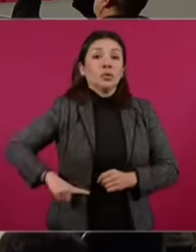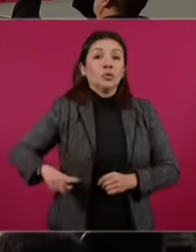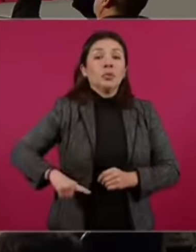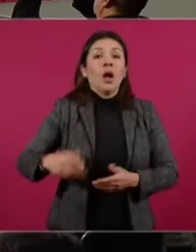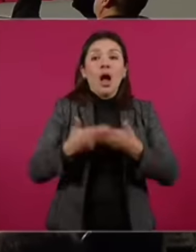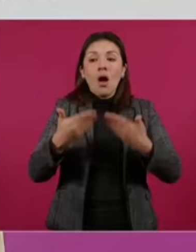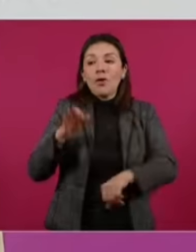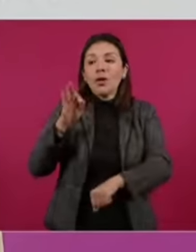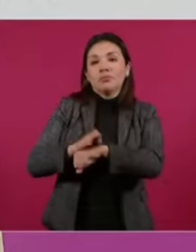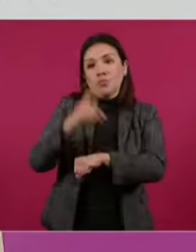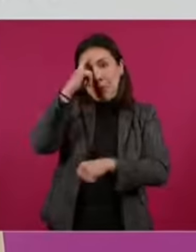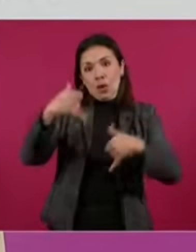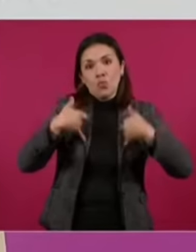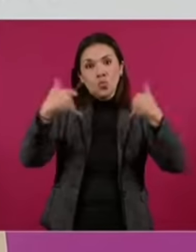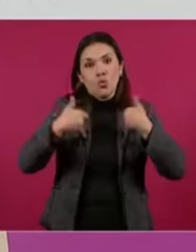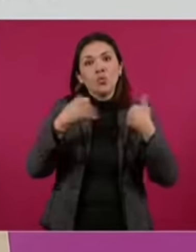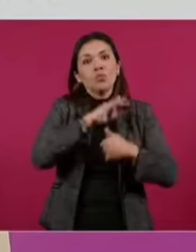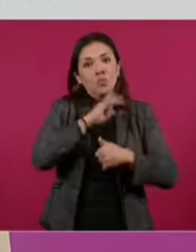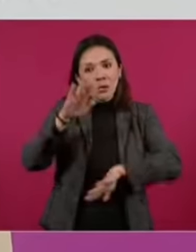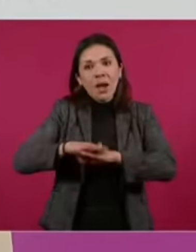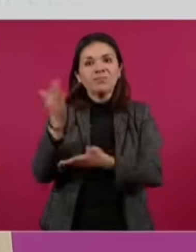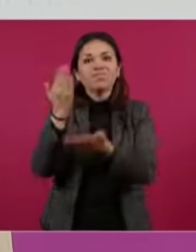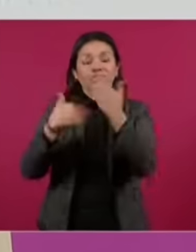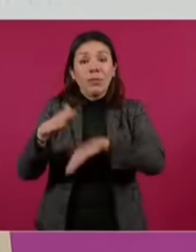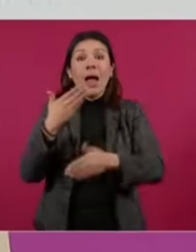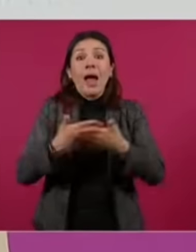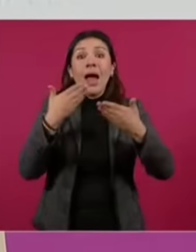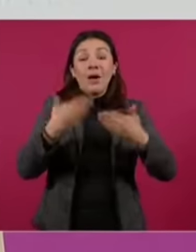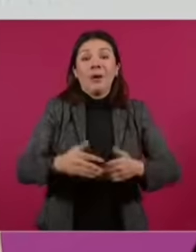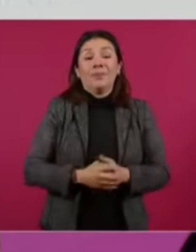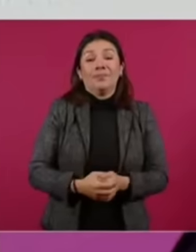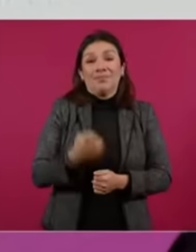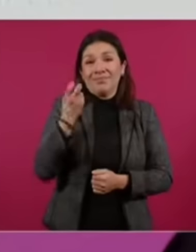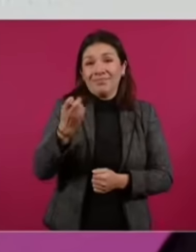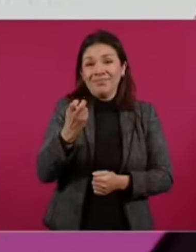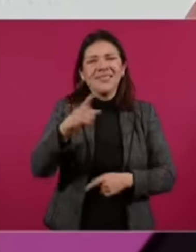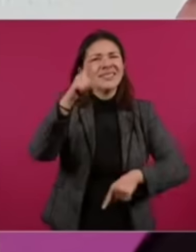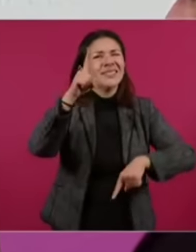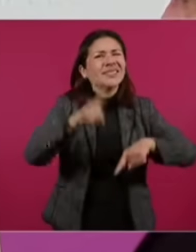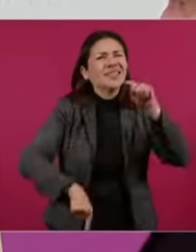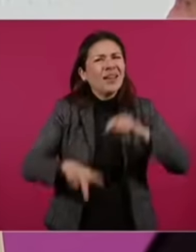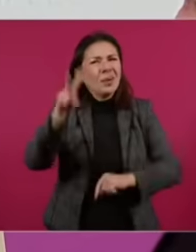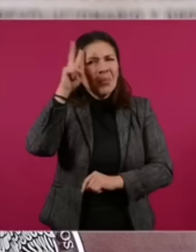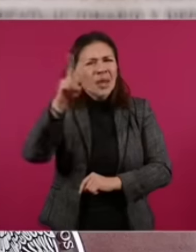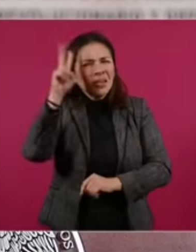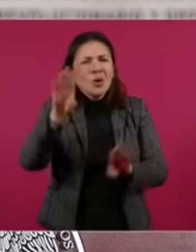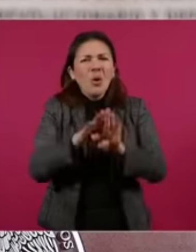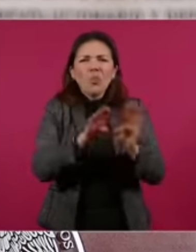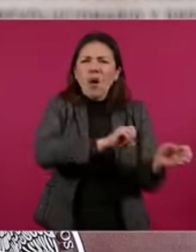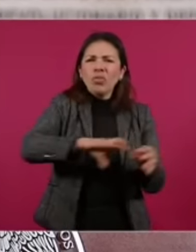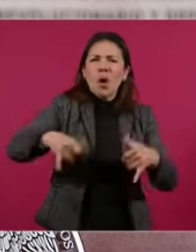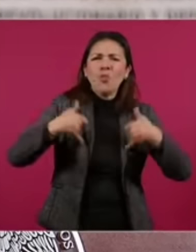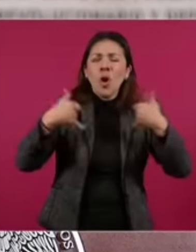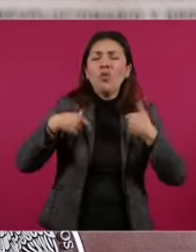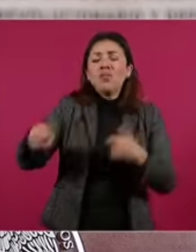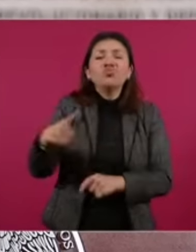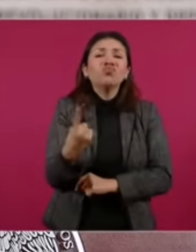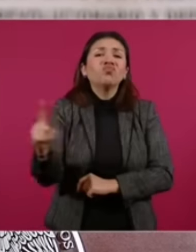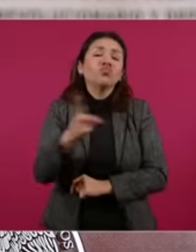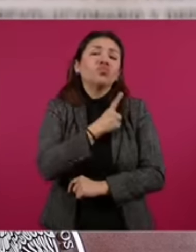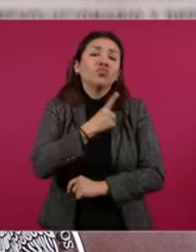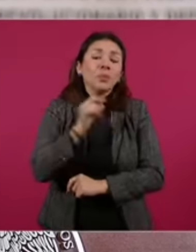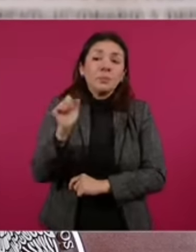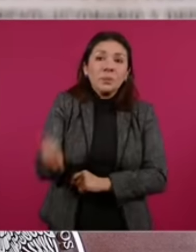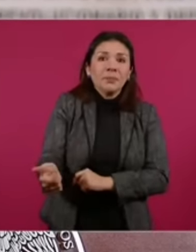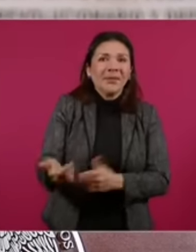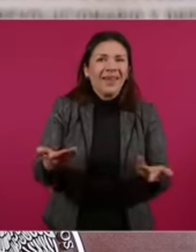enteras. Ahora, para poder interrumpir este círculo vicioso de dejar a los jóvenes a su suerte, lo